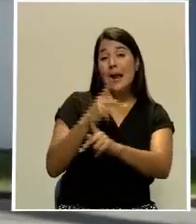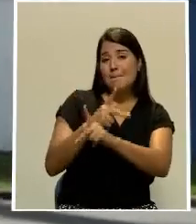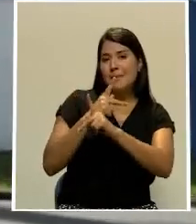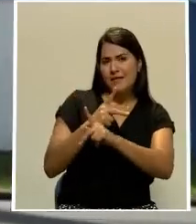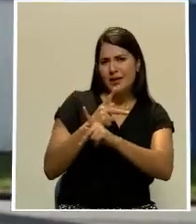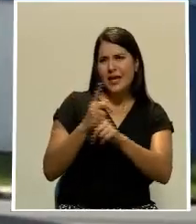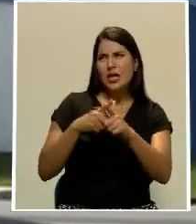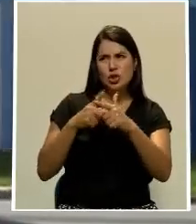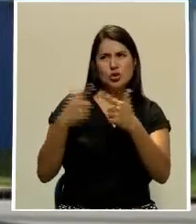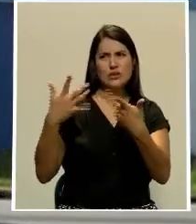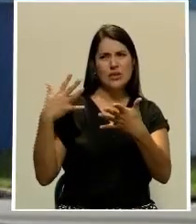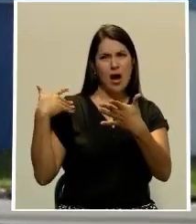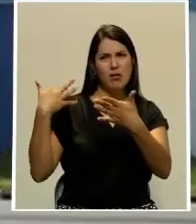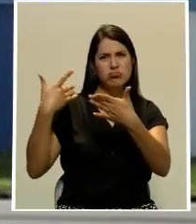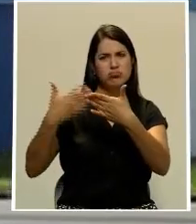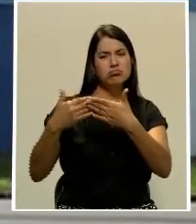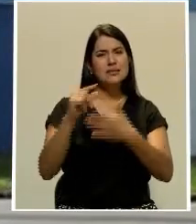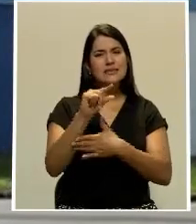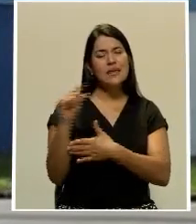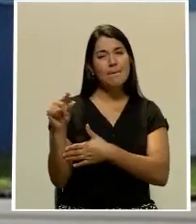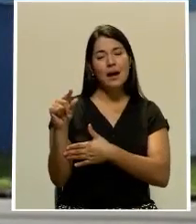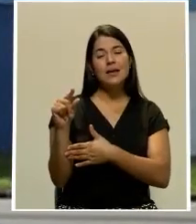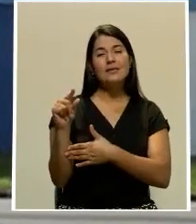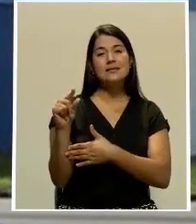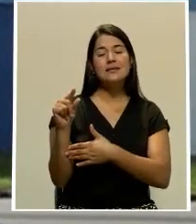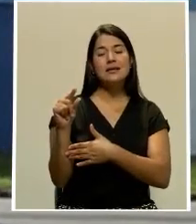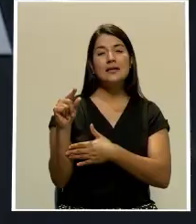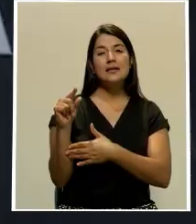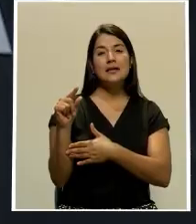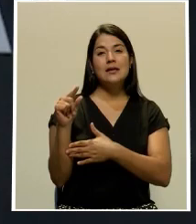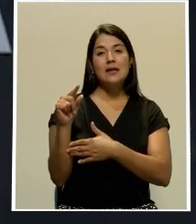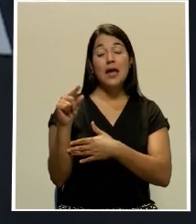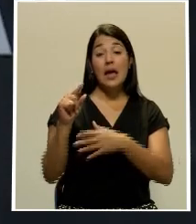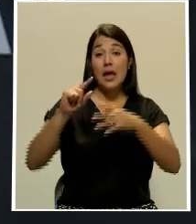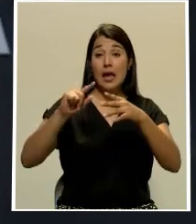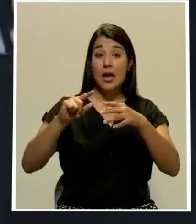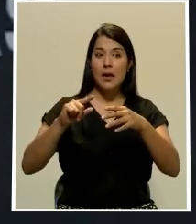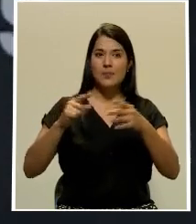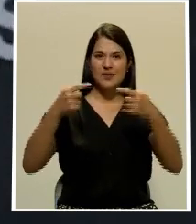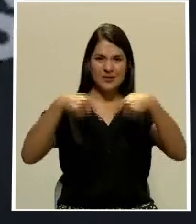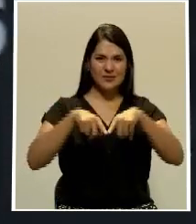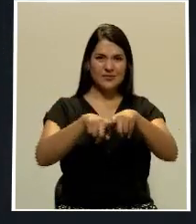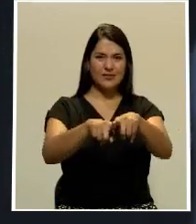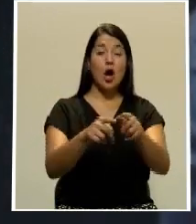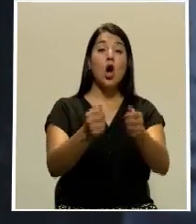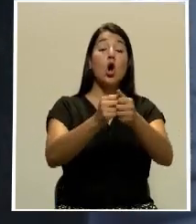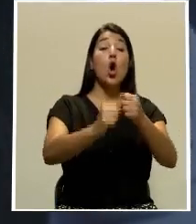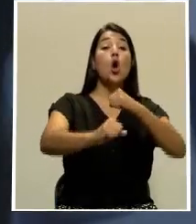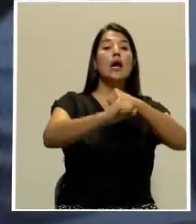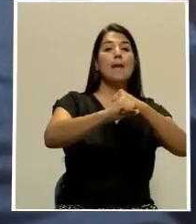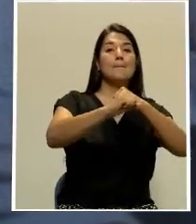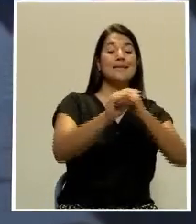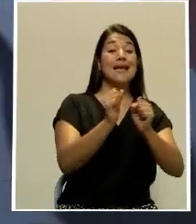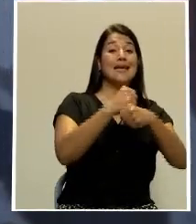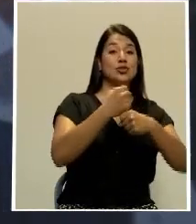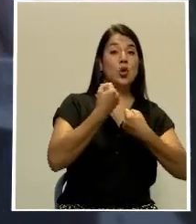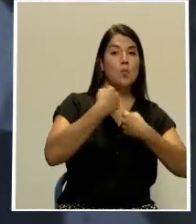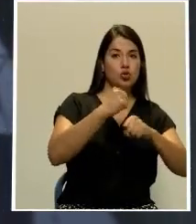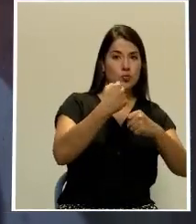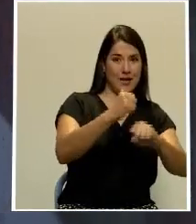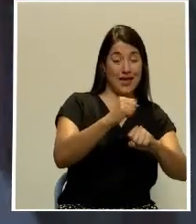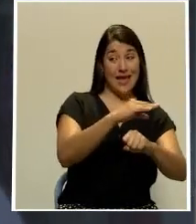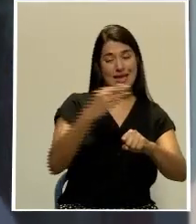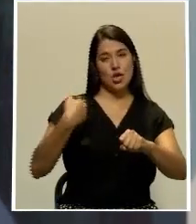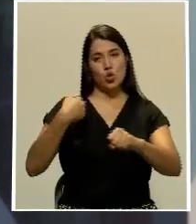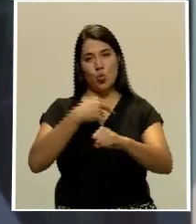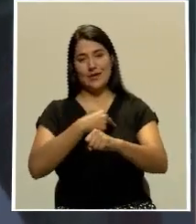unimos hace ya varias semanas, coincidió tal vez con el lanzamiento de la campaña de la Municipalidad y la Cámara de Comercio. Existen dos